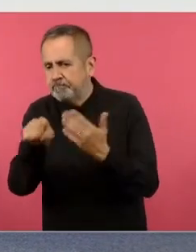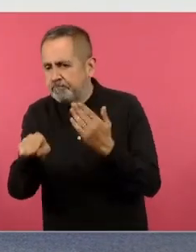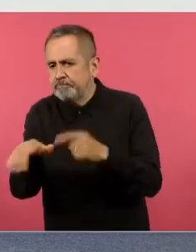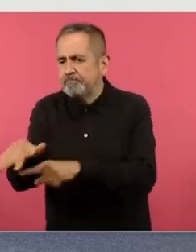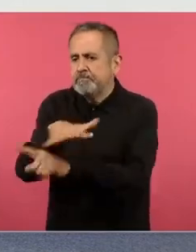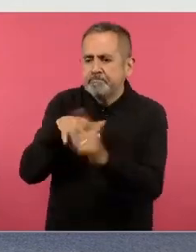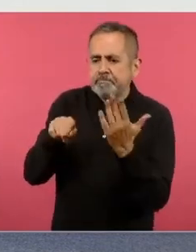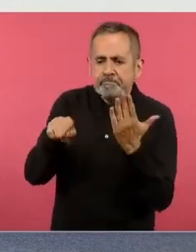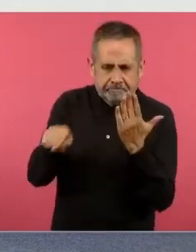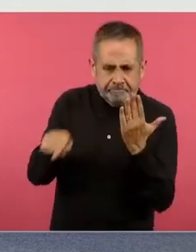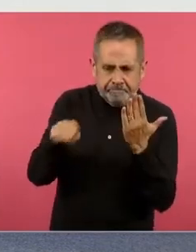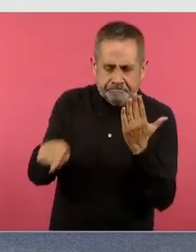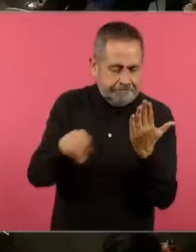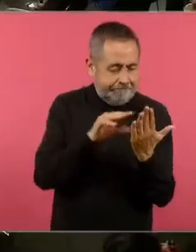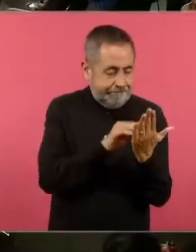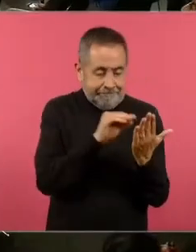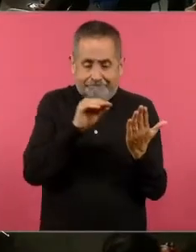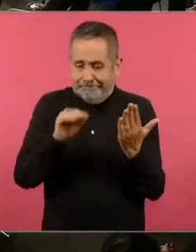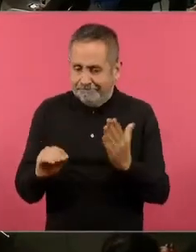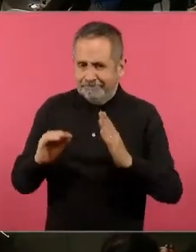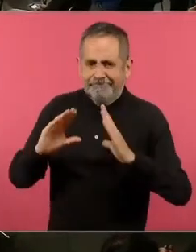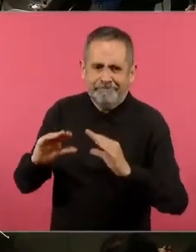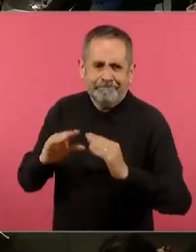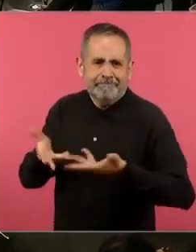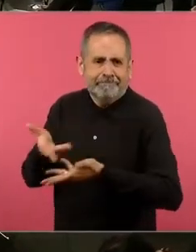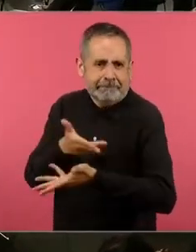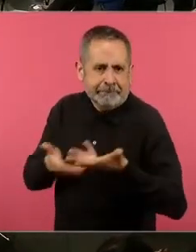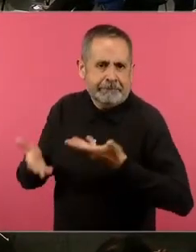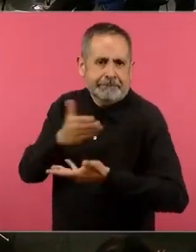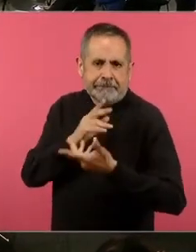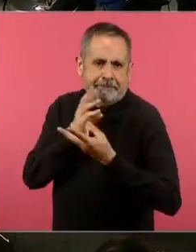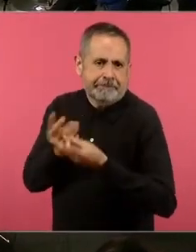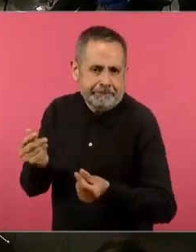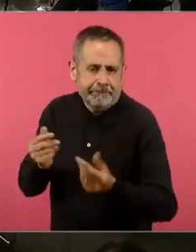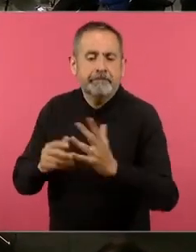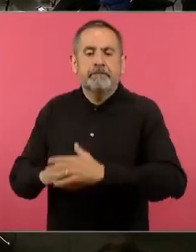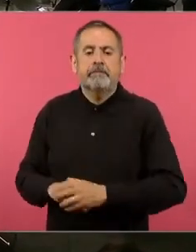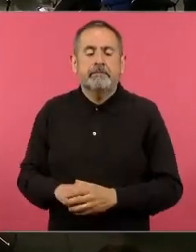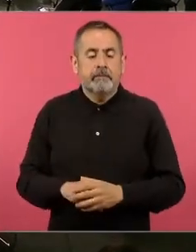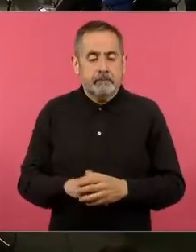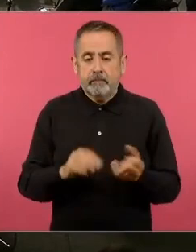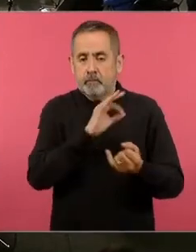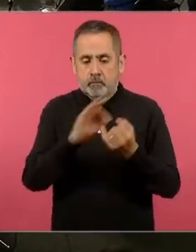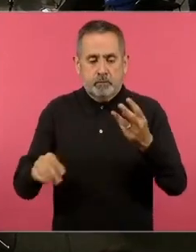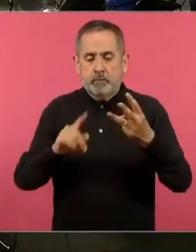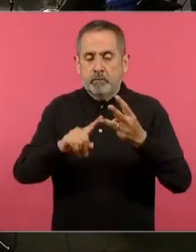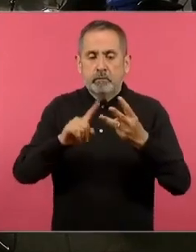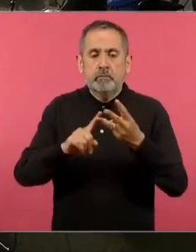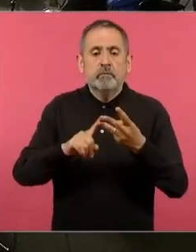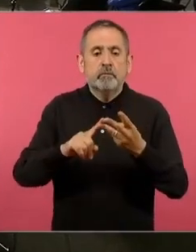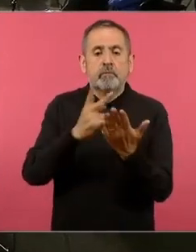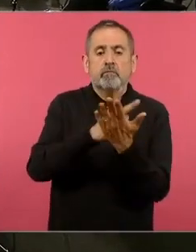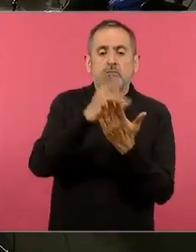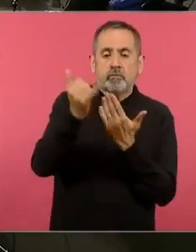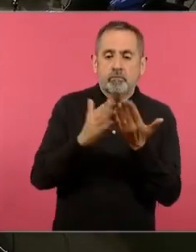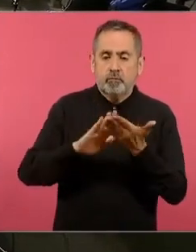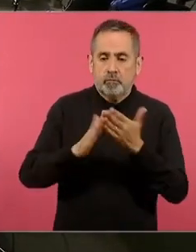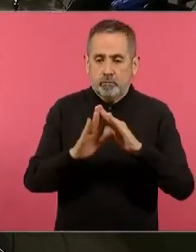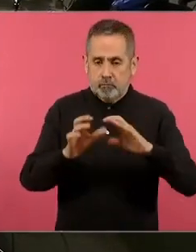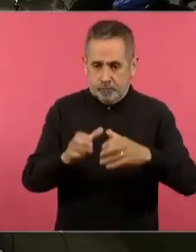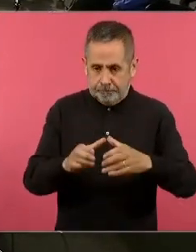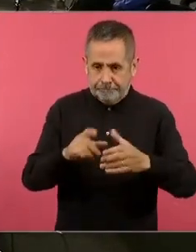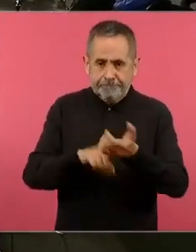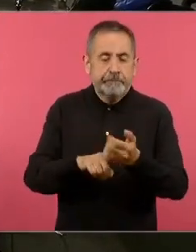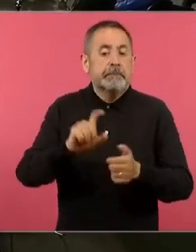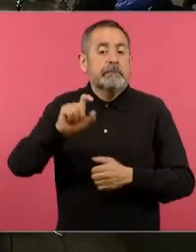de las instituciones. Por último, el libro de proyectos comunitarios tiene un total de